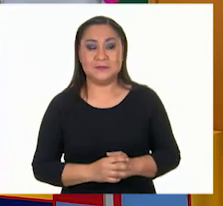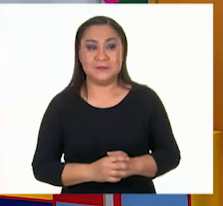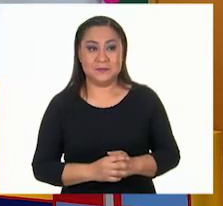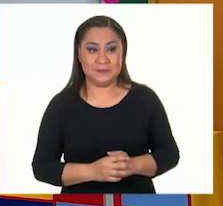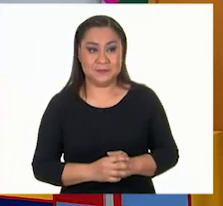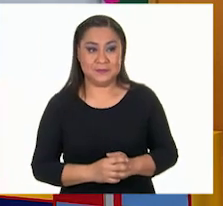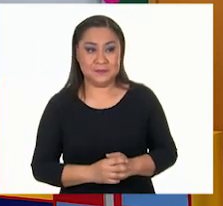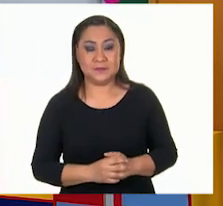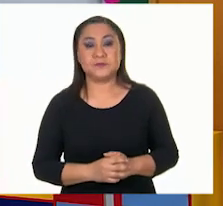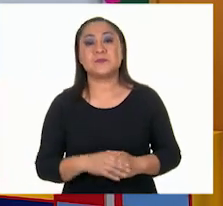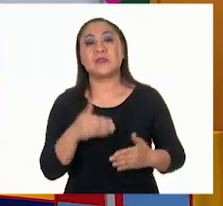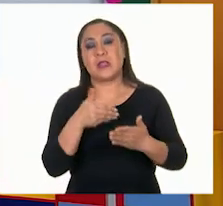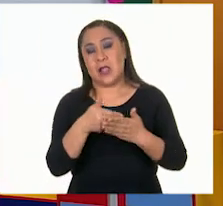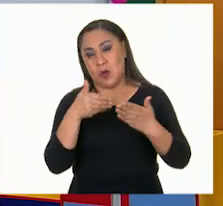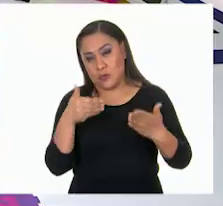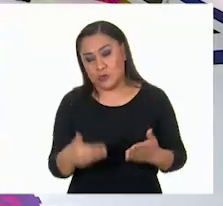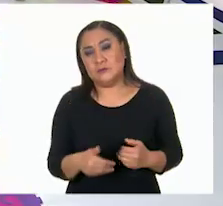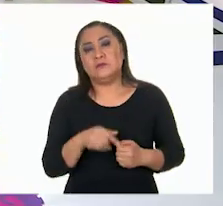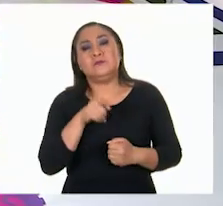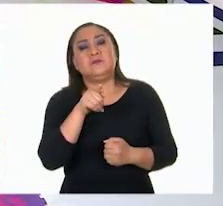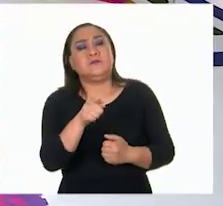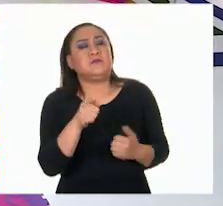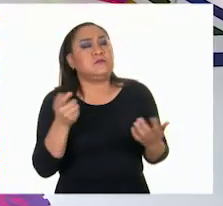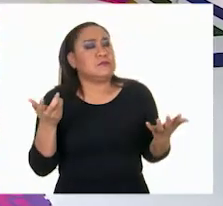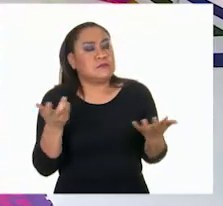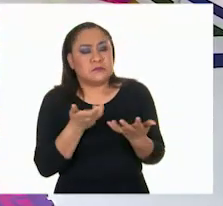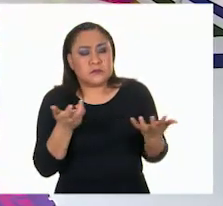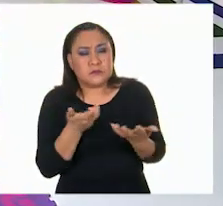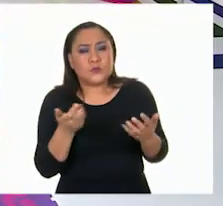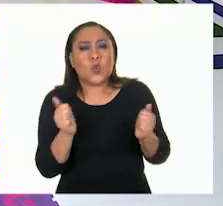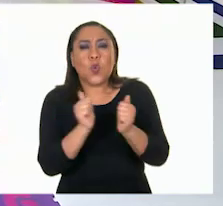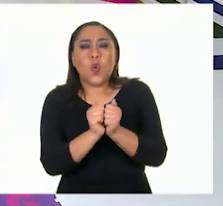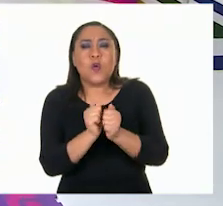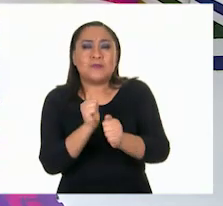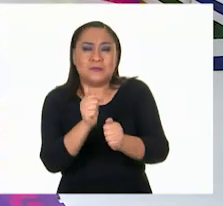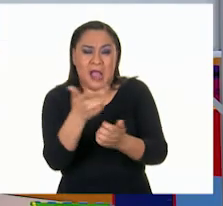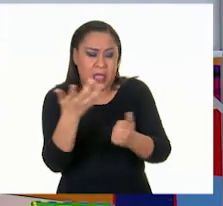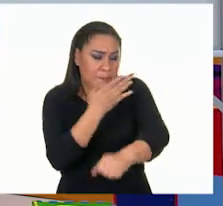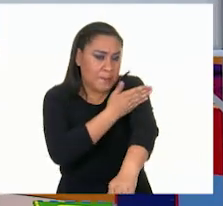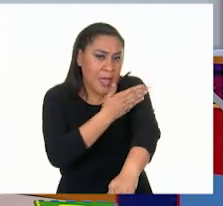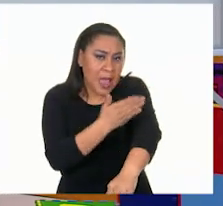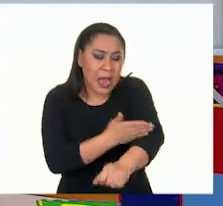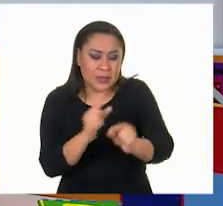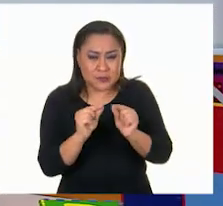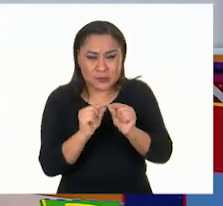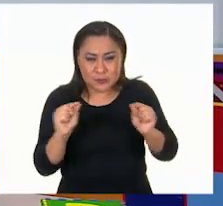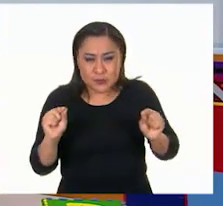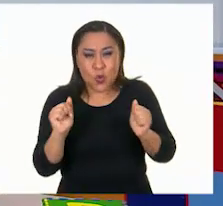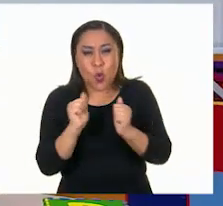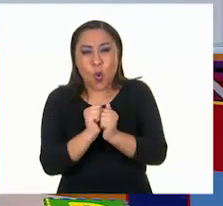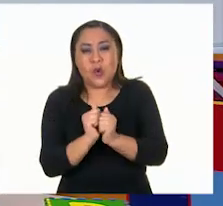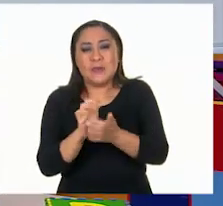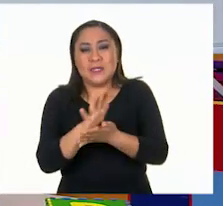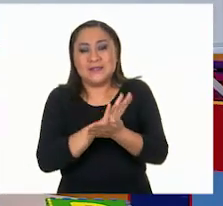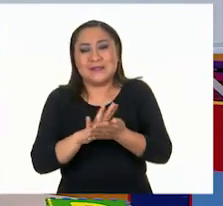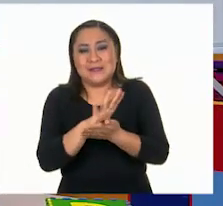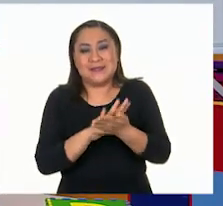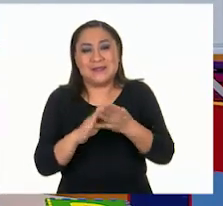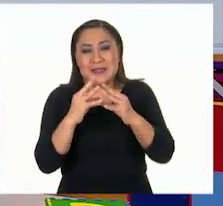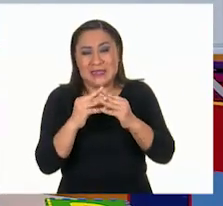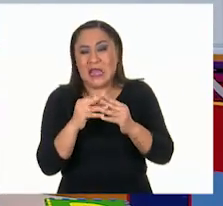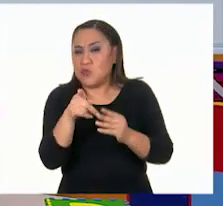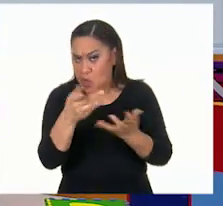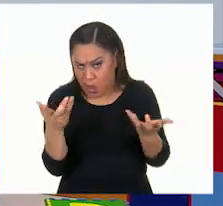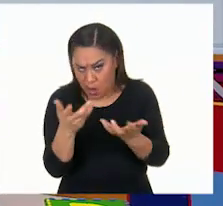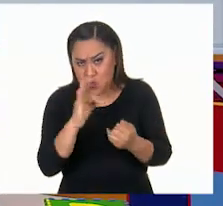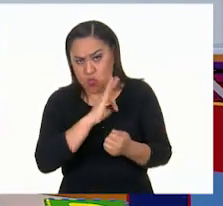Si ustedes realizan con palitos y plastilina estas pirámides, pueden hacer lo mismo que